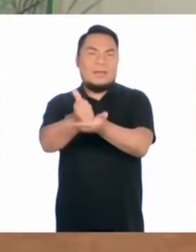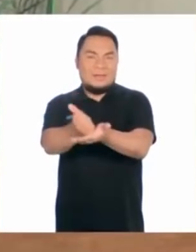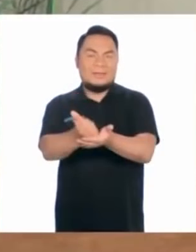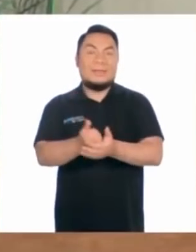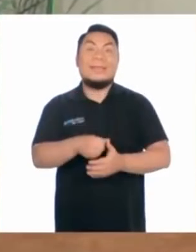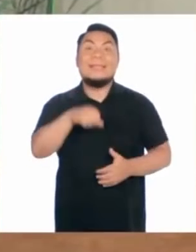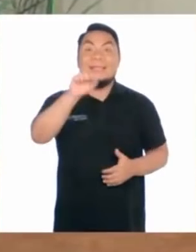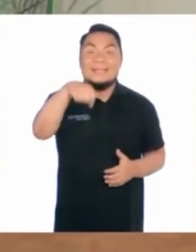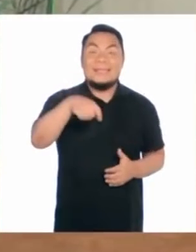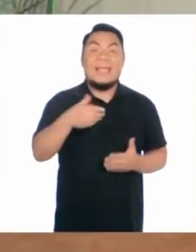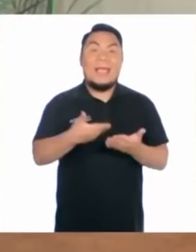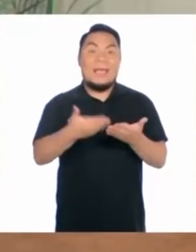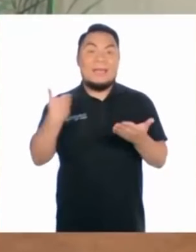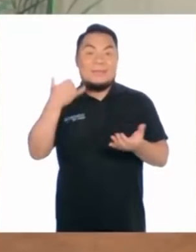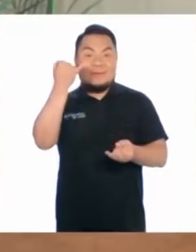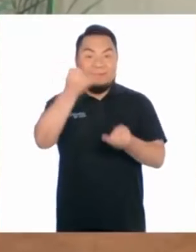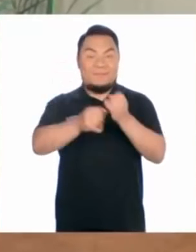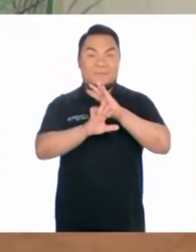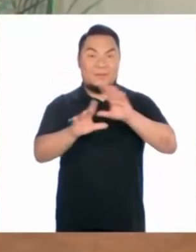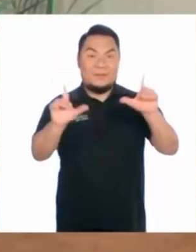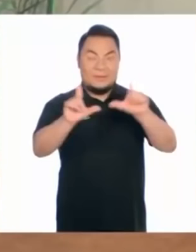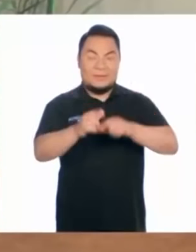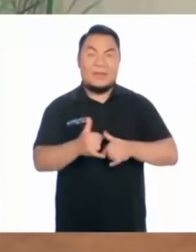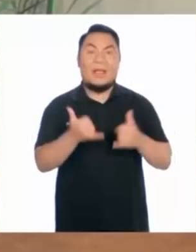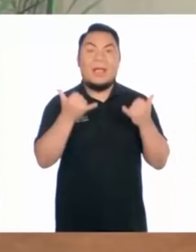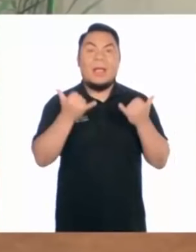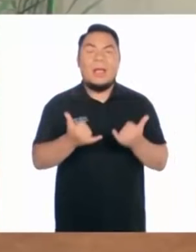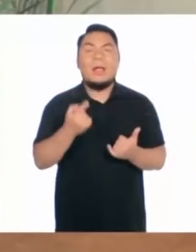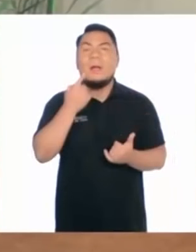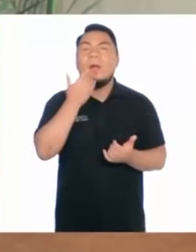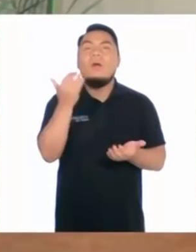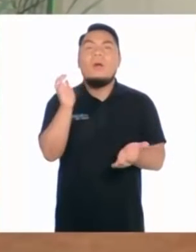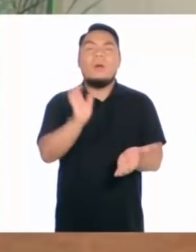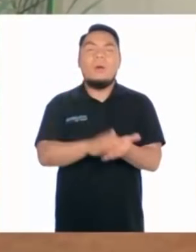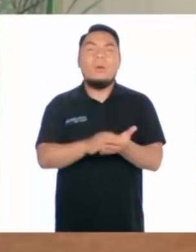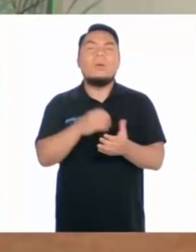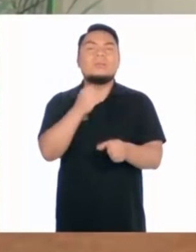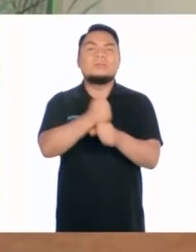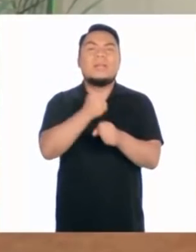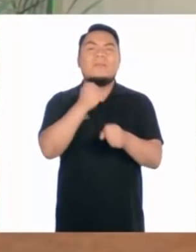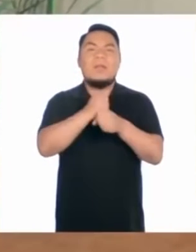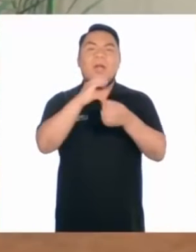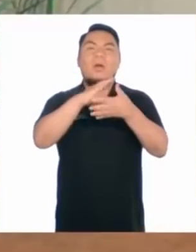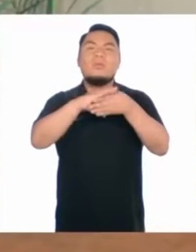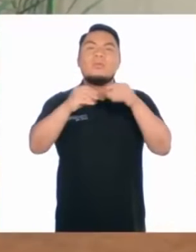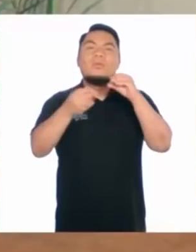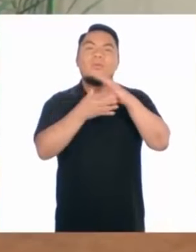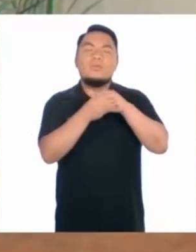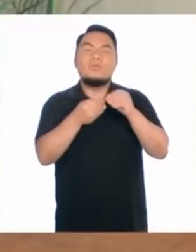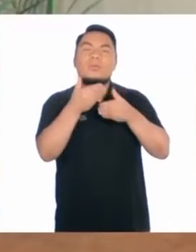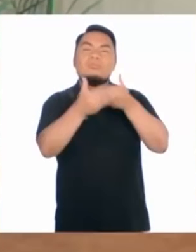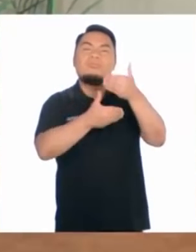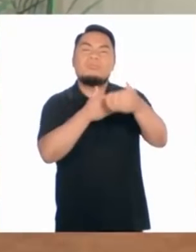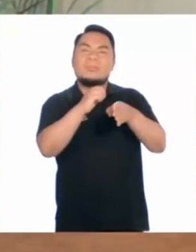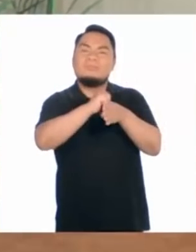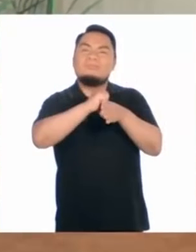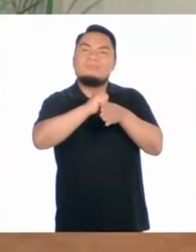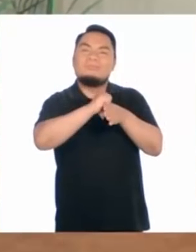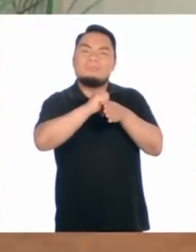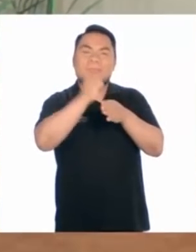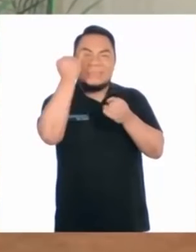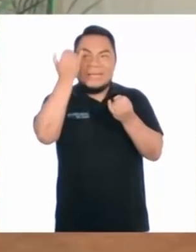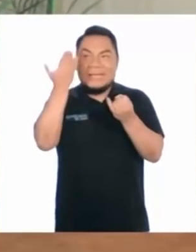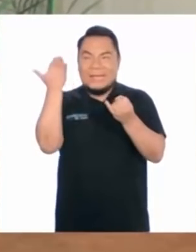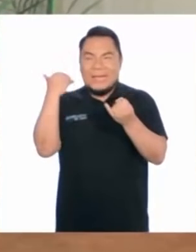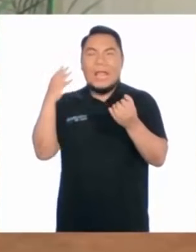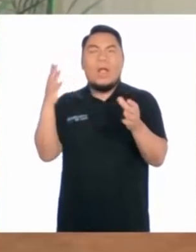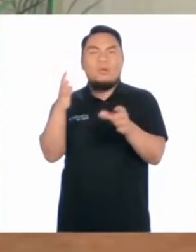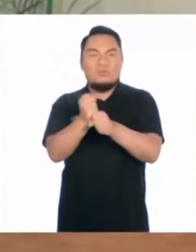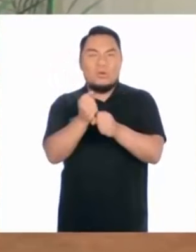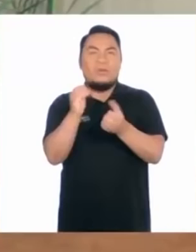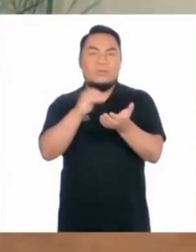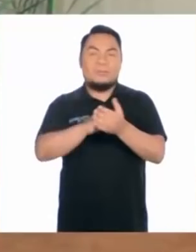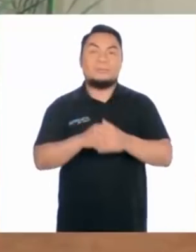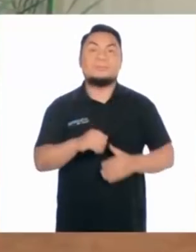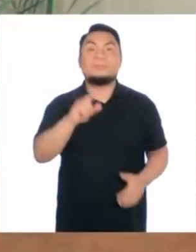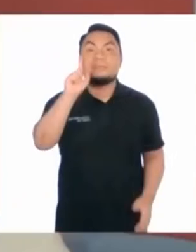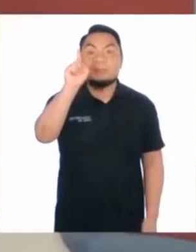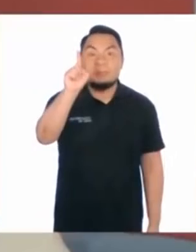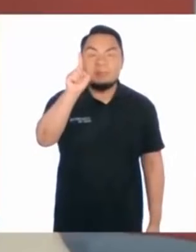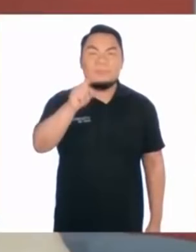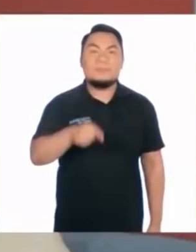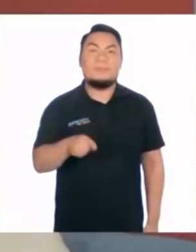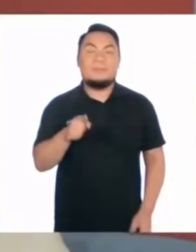¡Exacto! Y antes de terminar el programa, es hora de hacer un recuento de lo que hemos trabajado el día de hoy. Repasemos las ideas principales.